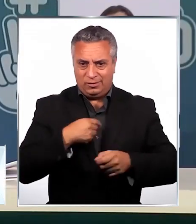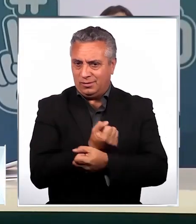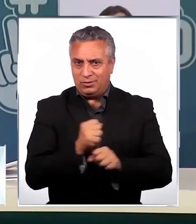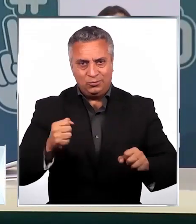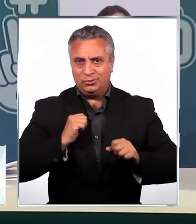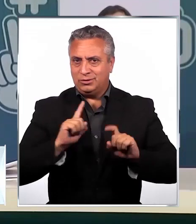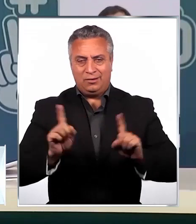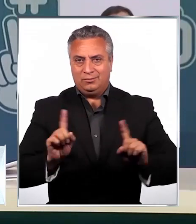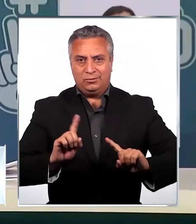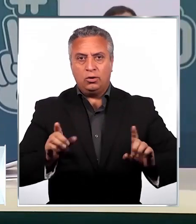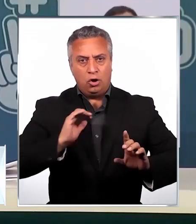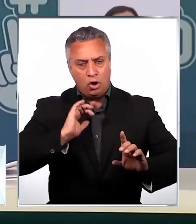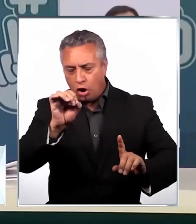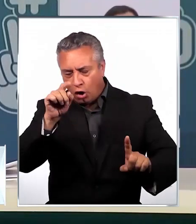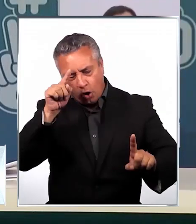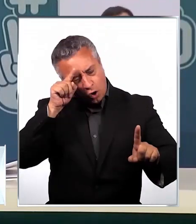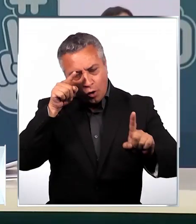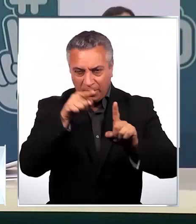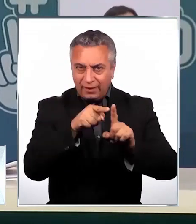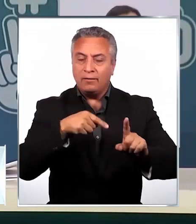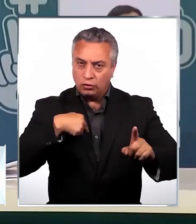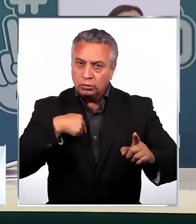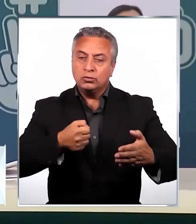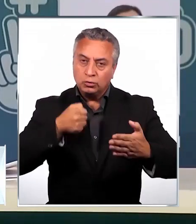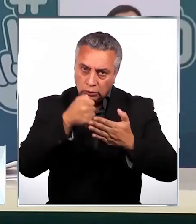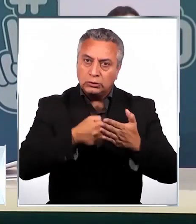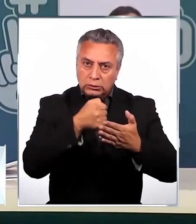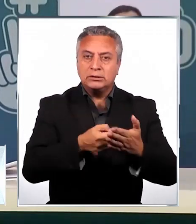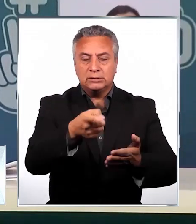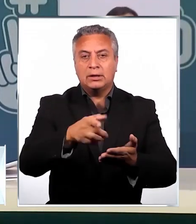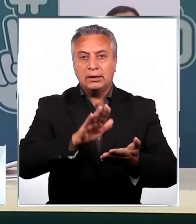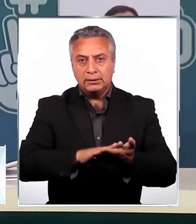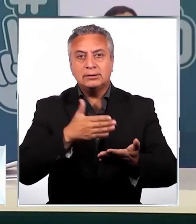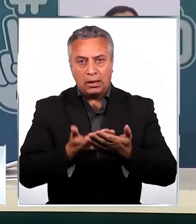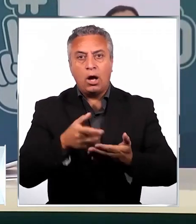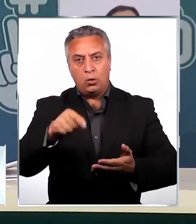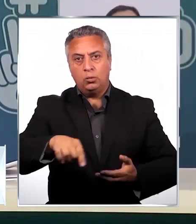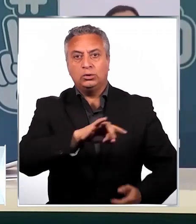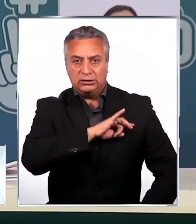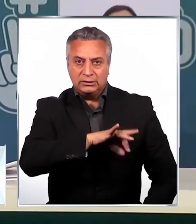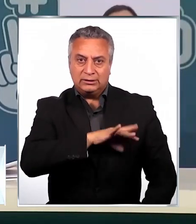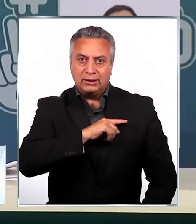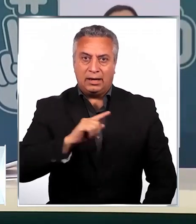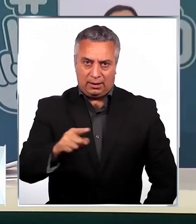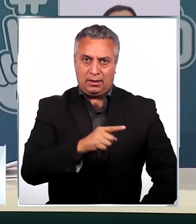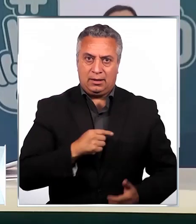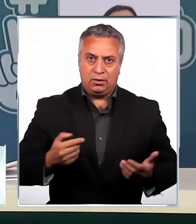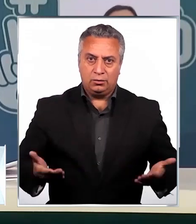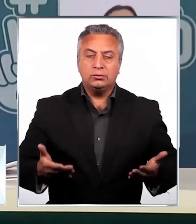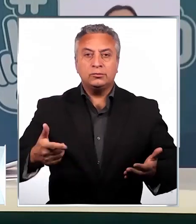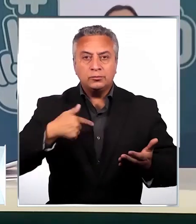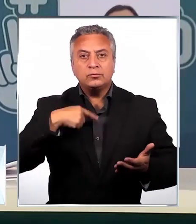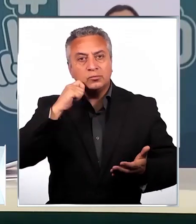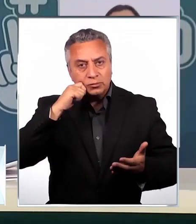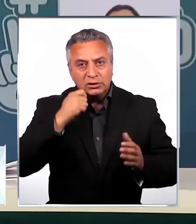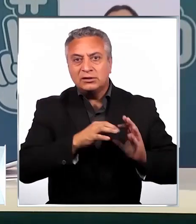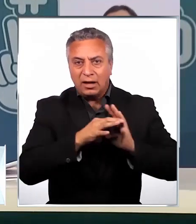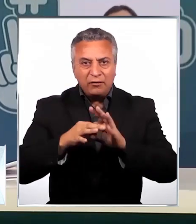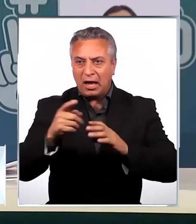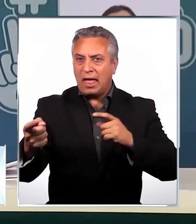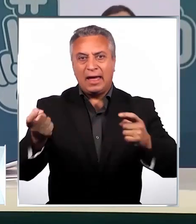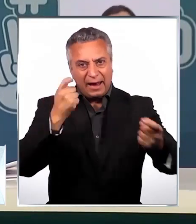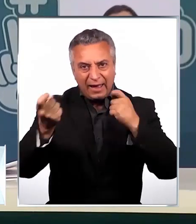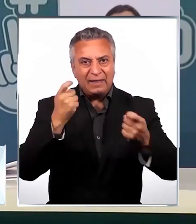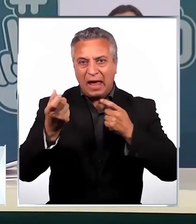único objetivo que significa luchar por la salud de nuestros compatriotas, aunque eso me signifique